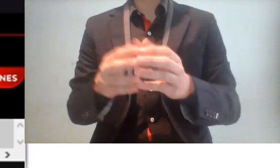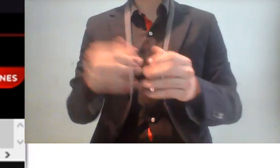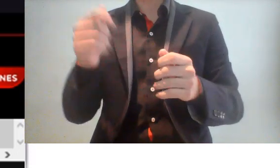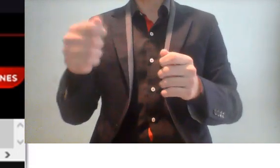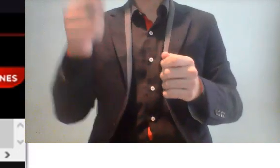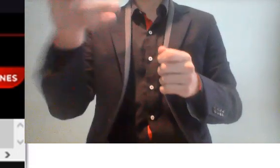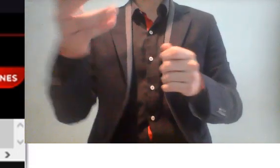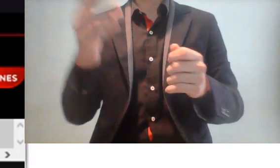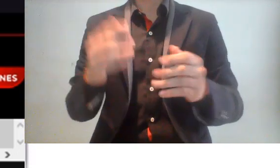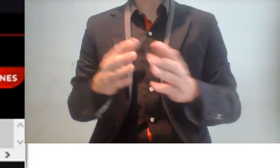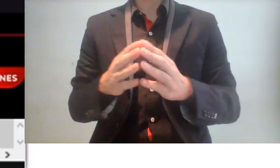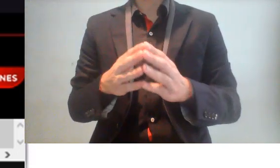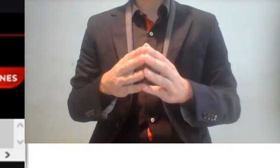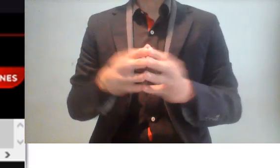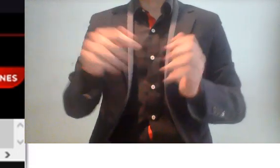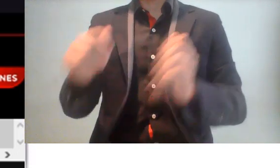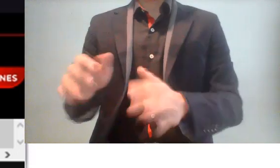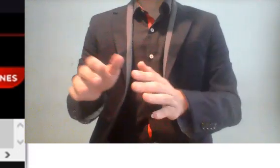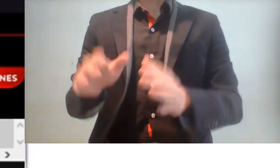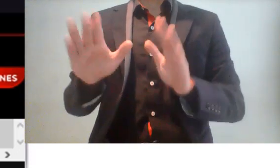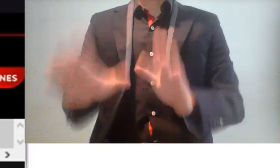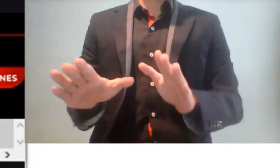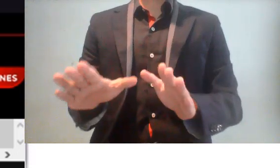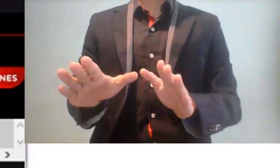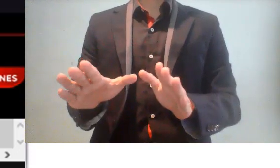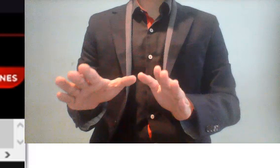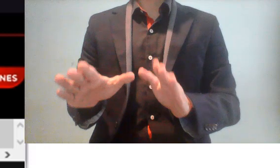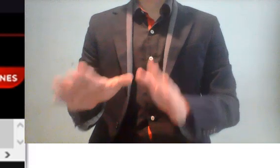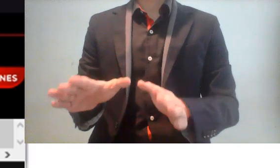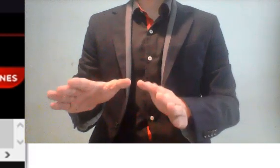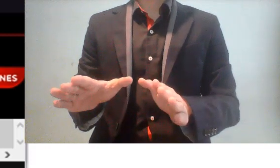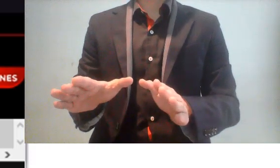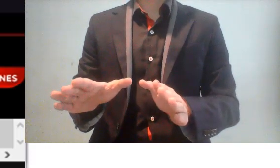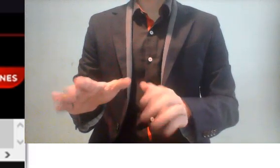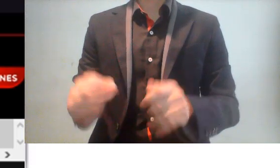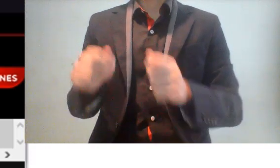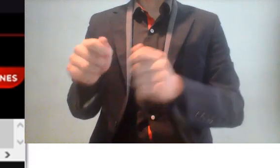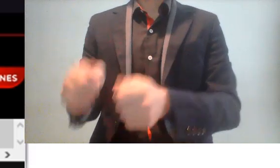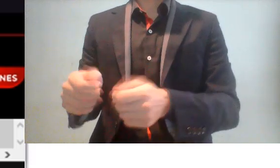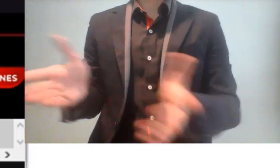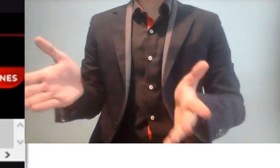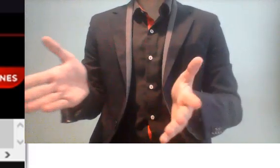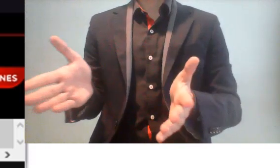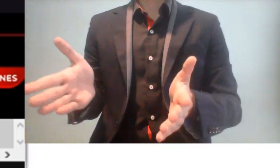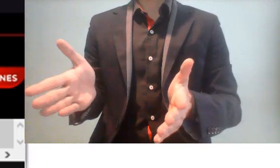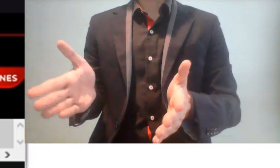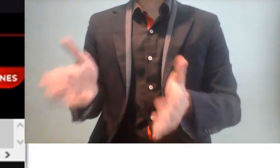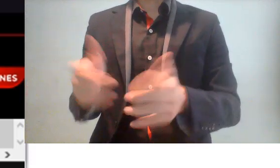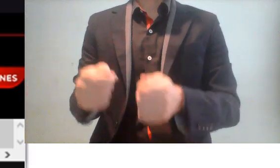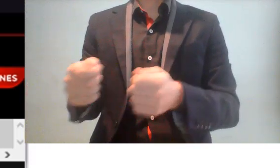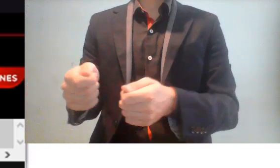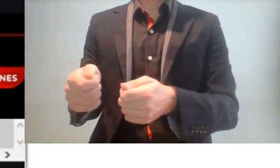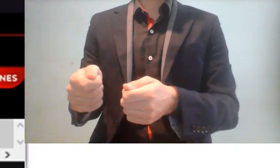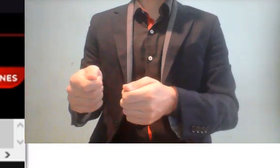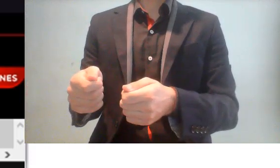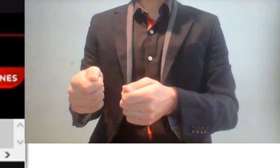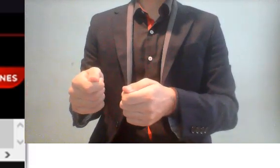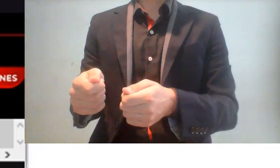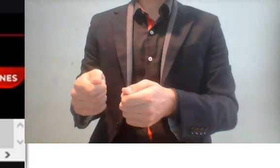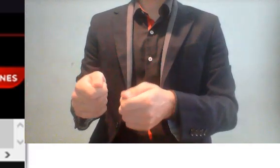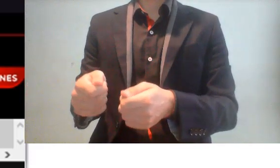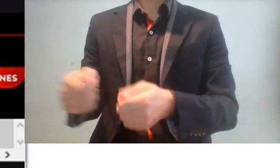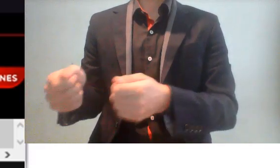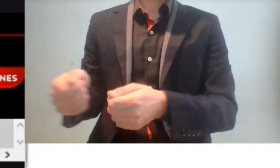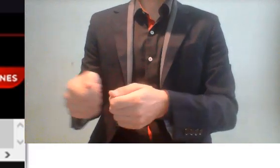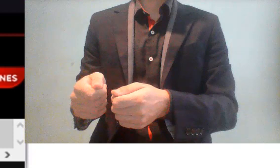pensión le va bien, vamos a darle que le vaya más bien. Pero, ojo, si eres una persona que trabajó toda su vida y cotizó muy poquito, y entonces cuando se termina